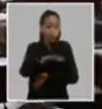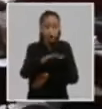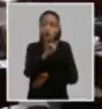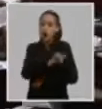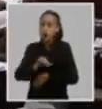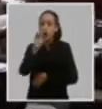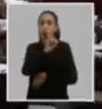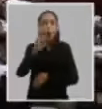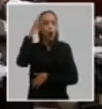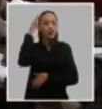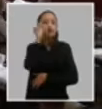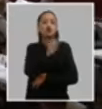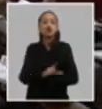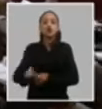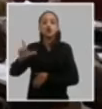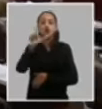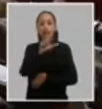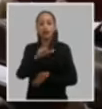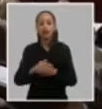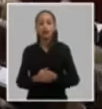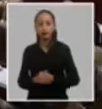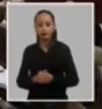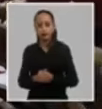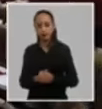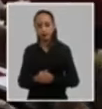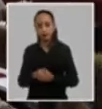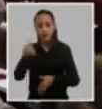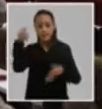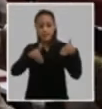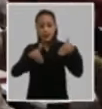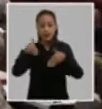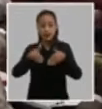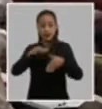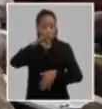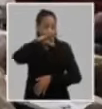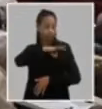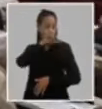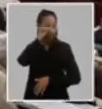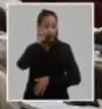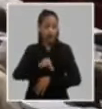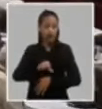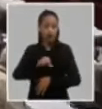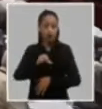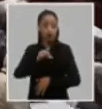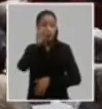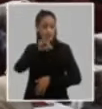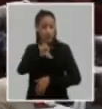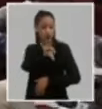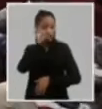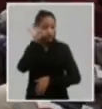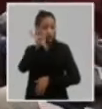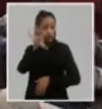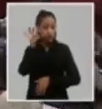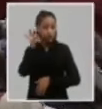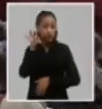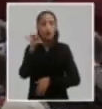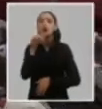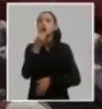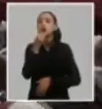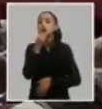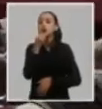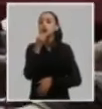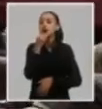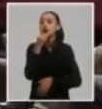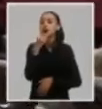sociales la participación activa de los delegados e invitados permitió